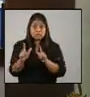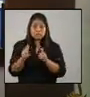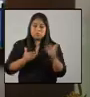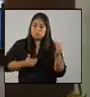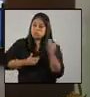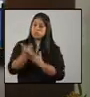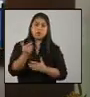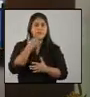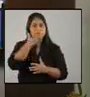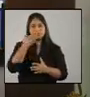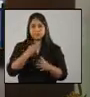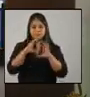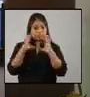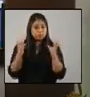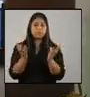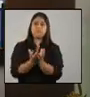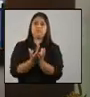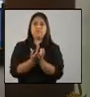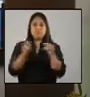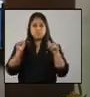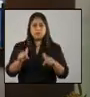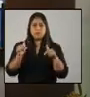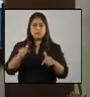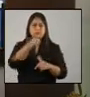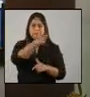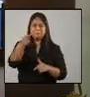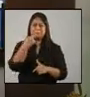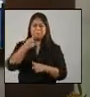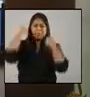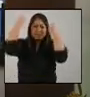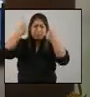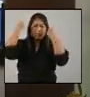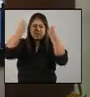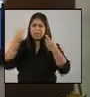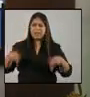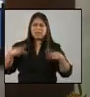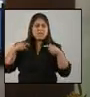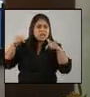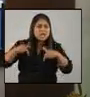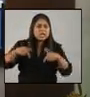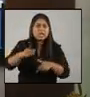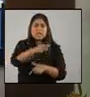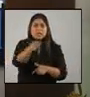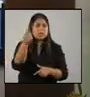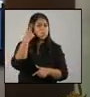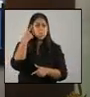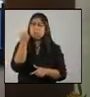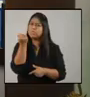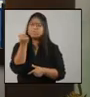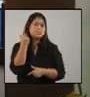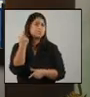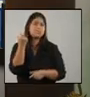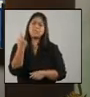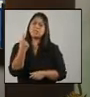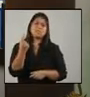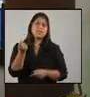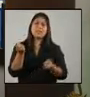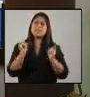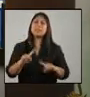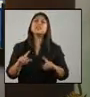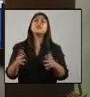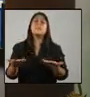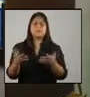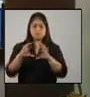a los que exigen, demandan y protestan por vivir en esta época y no entender lo que está pasando en el mundo.